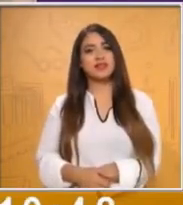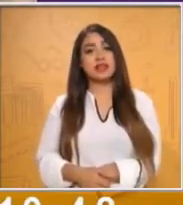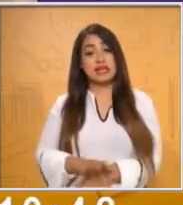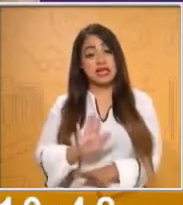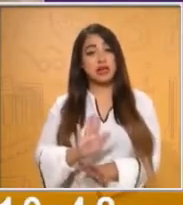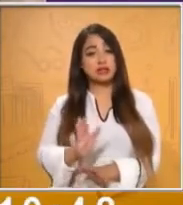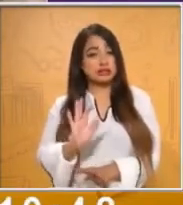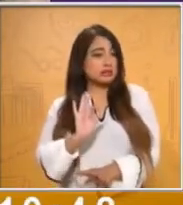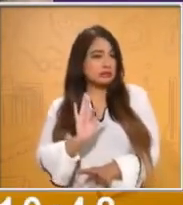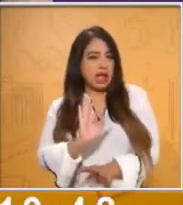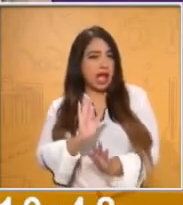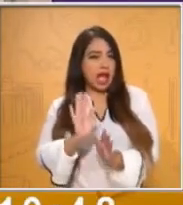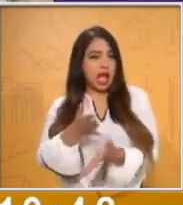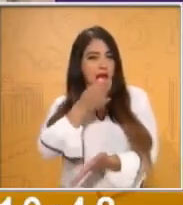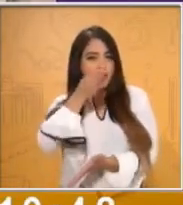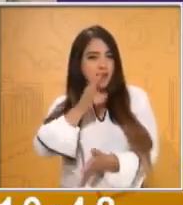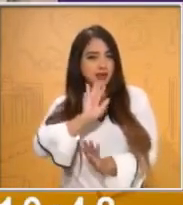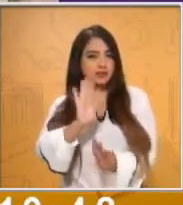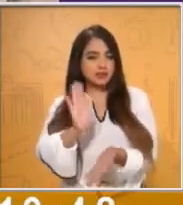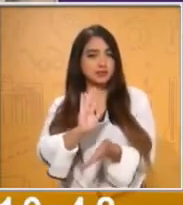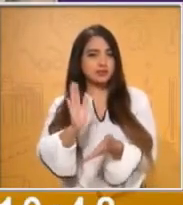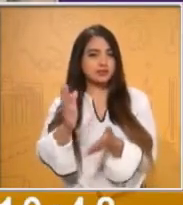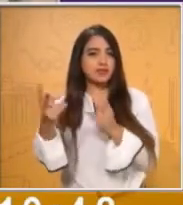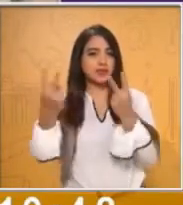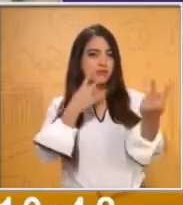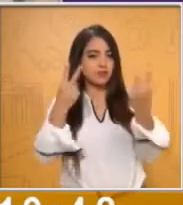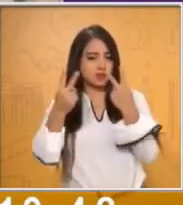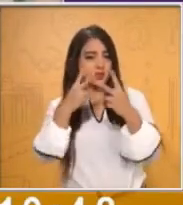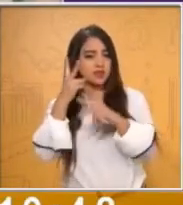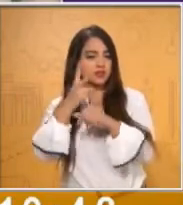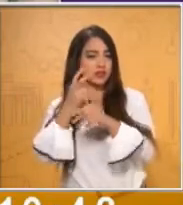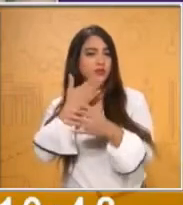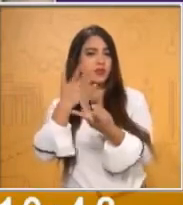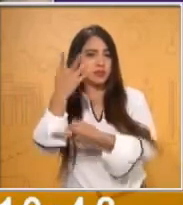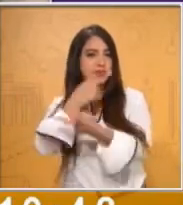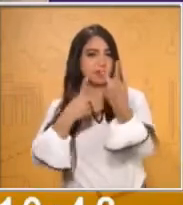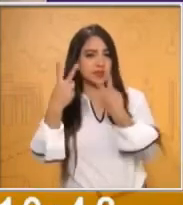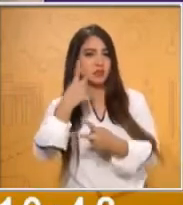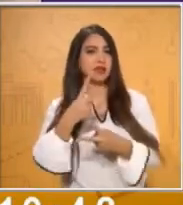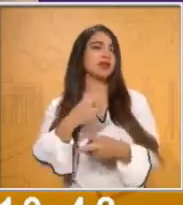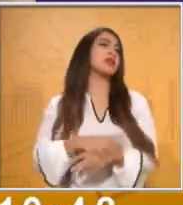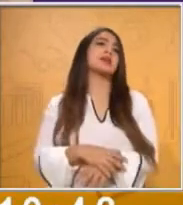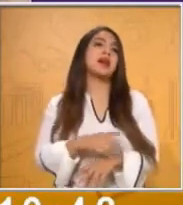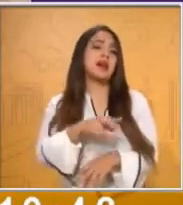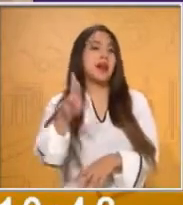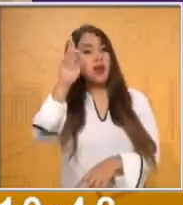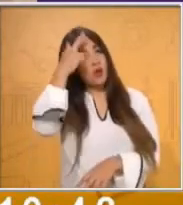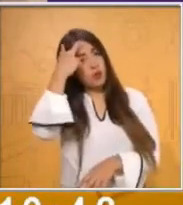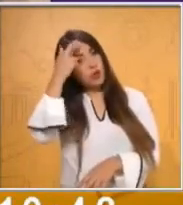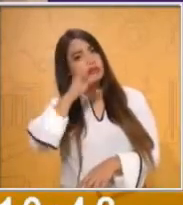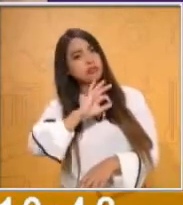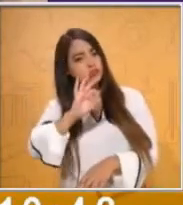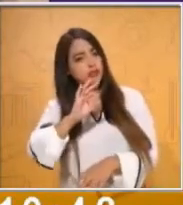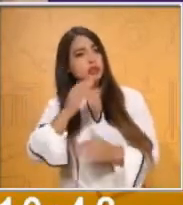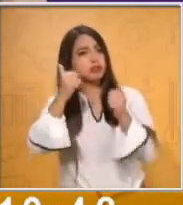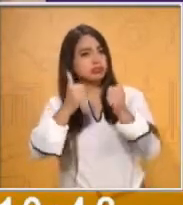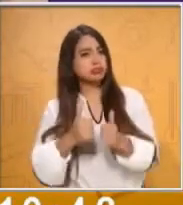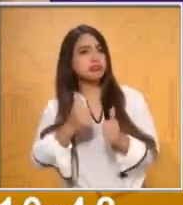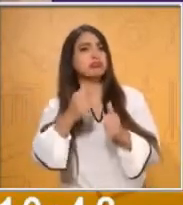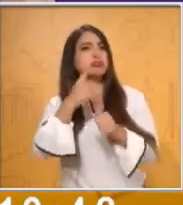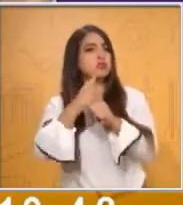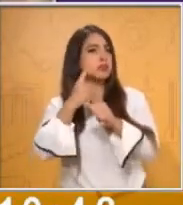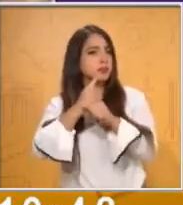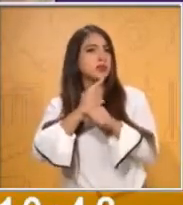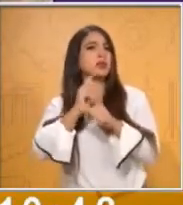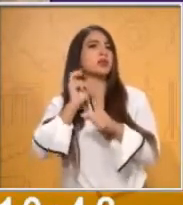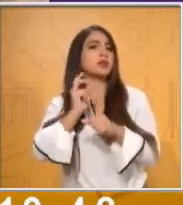nos están acercando a que son los alumnos de segundo grado, bienvenidos. Igual recuerden que si están los de primero pueden quedarse porque todo aprendizaje